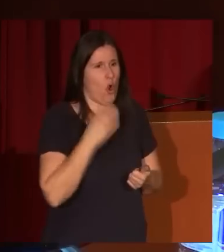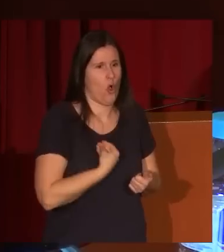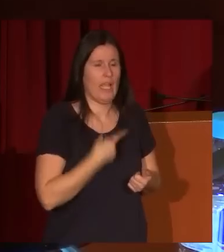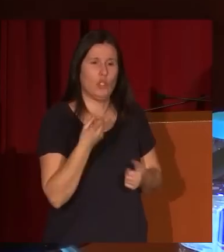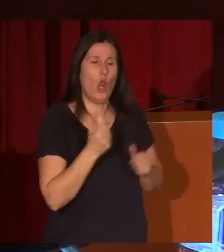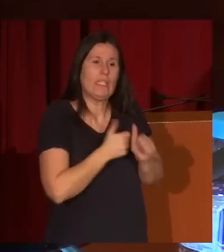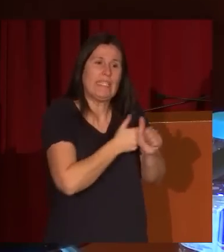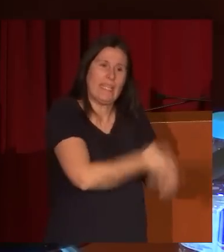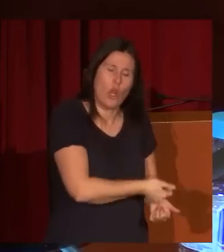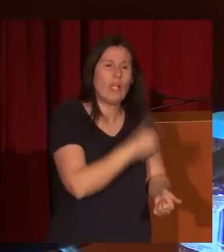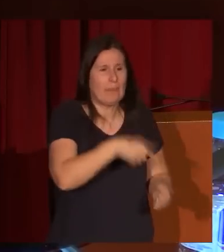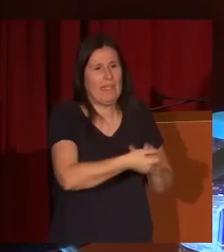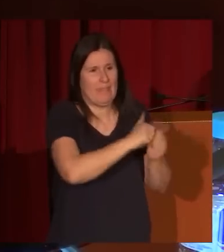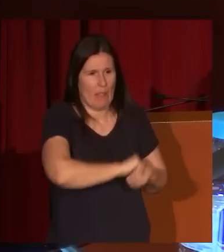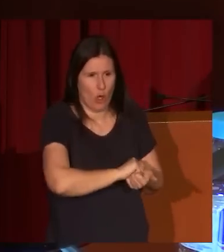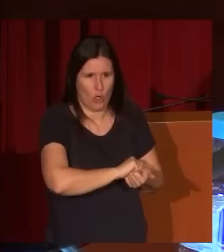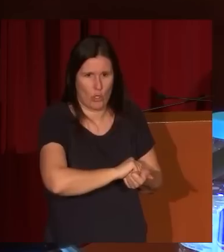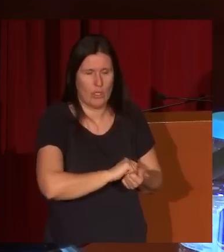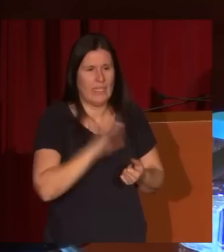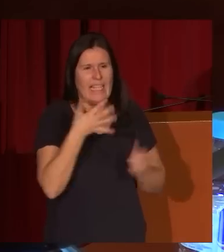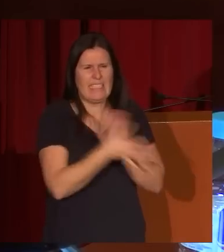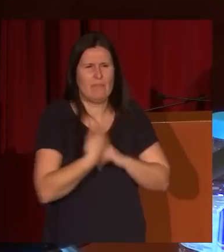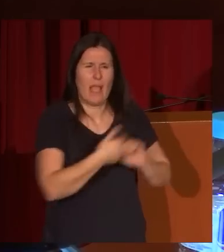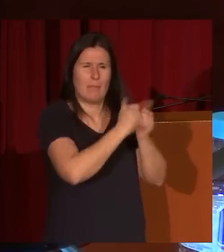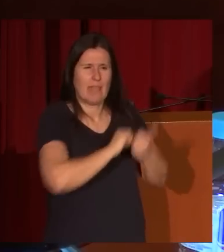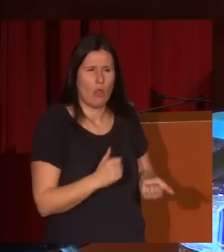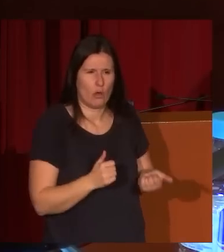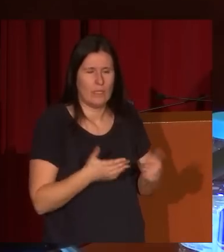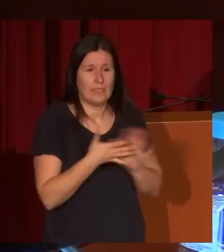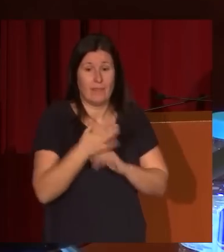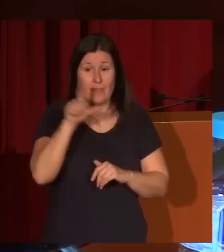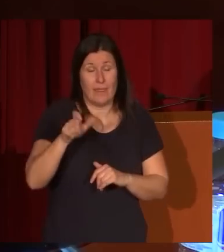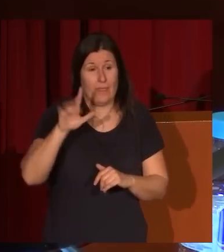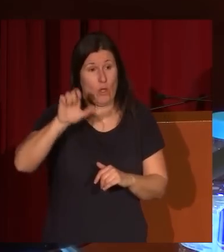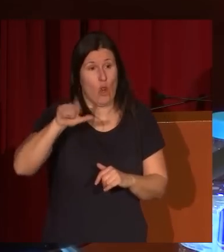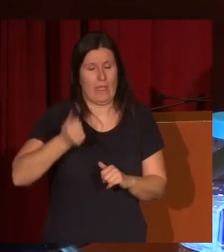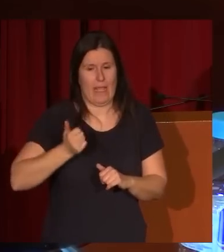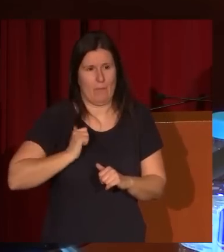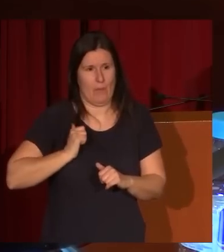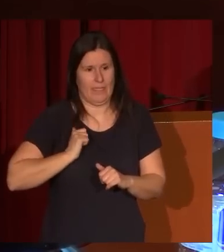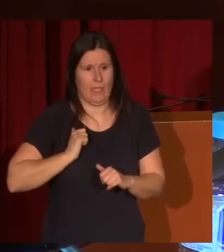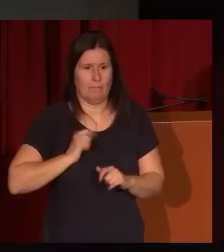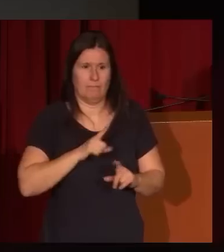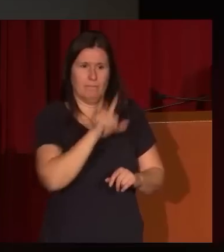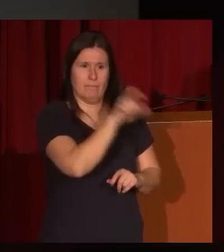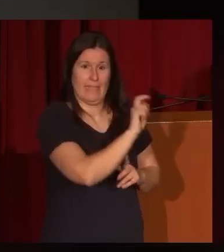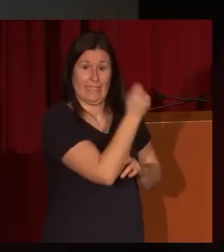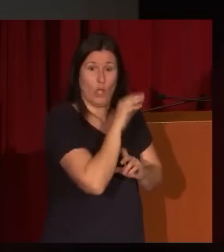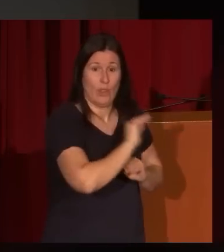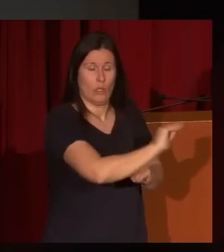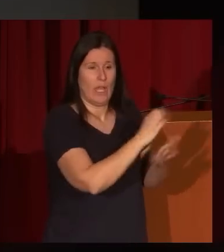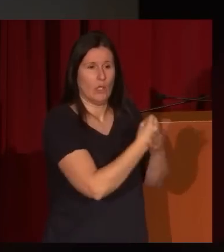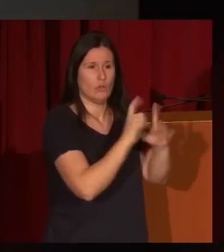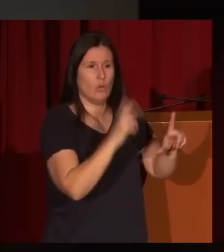solo, sino imitador de Goya. ¿Qué quiere decir eso? Que Eugenio Lucas aprovecha el filón de toda la